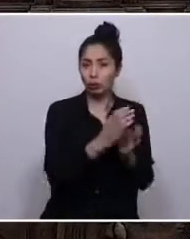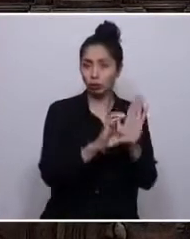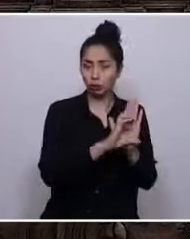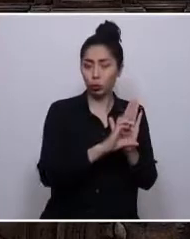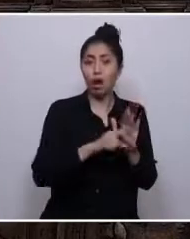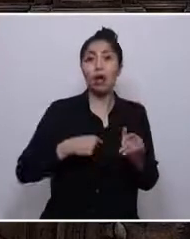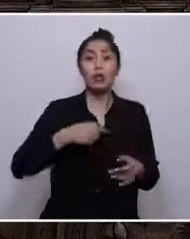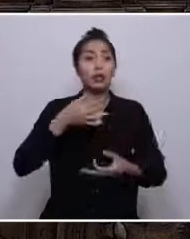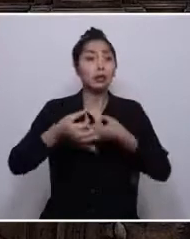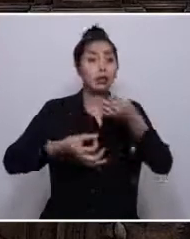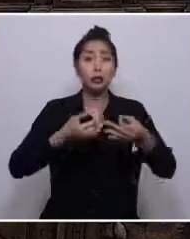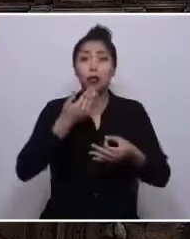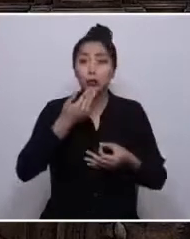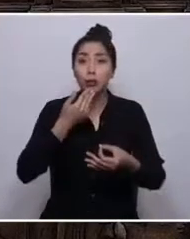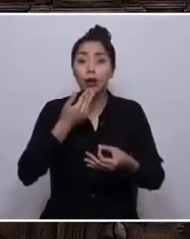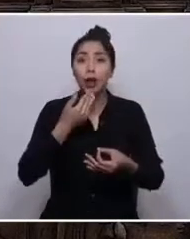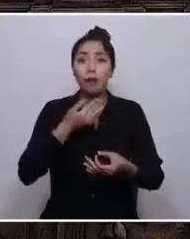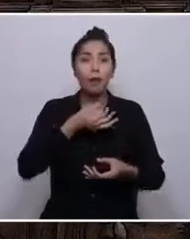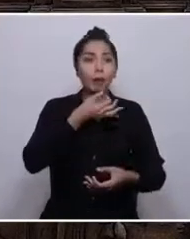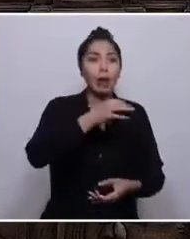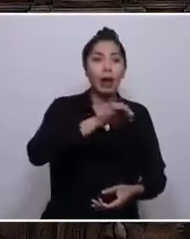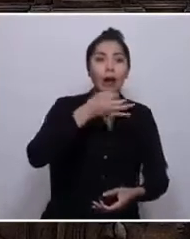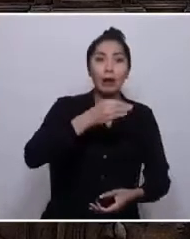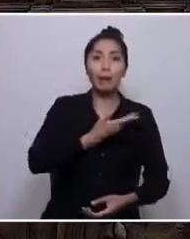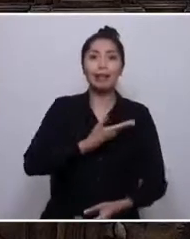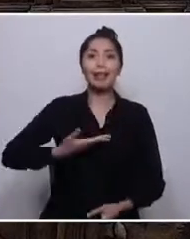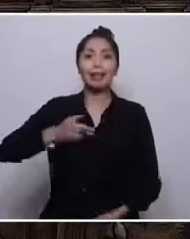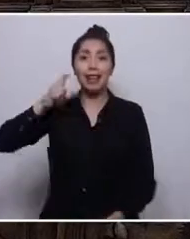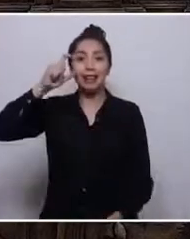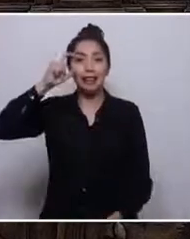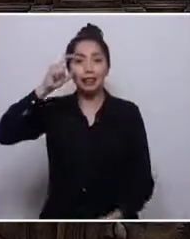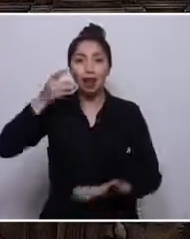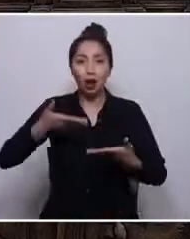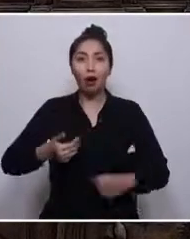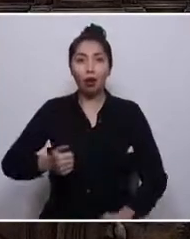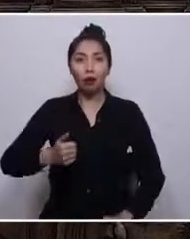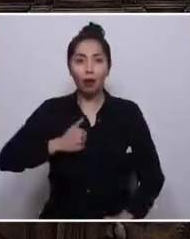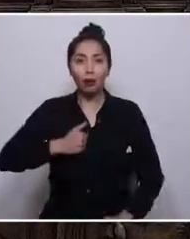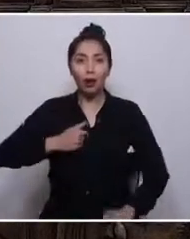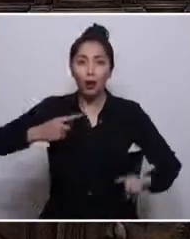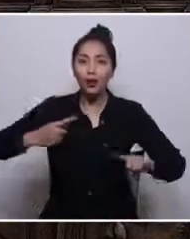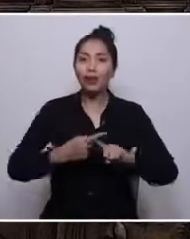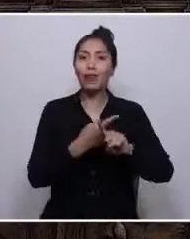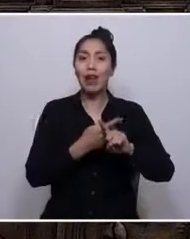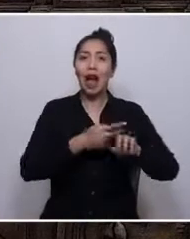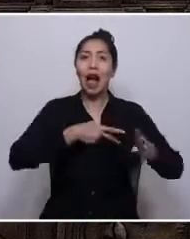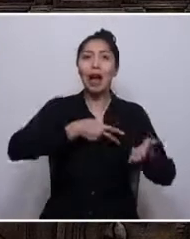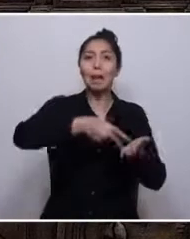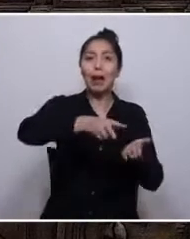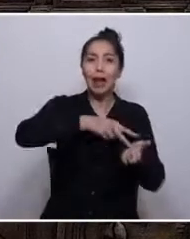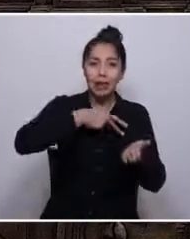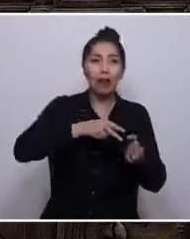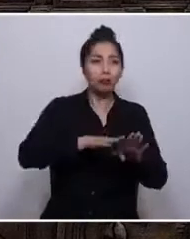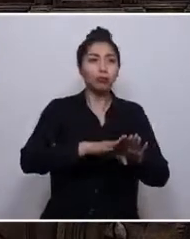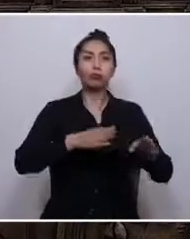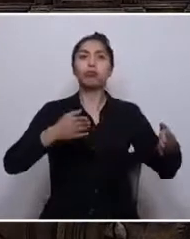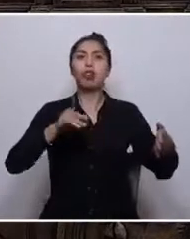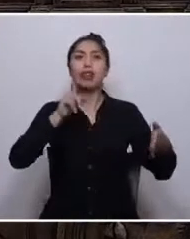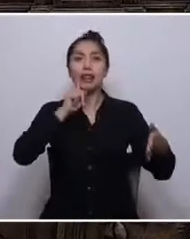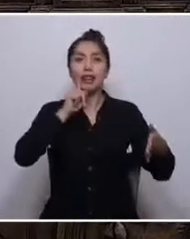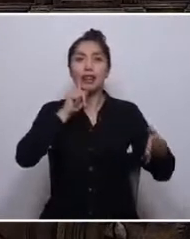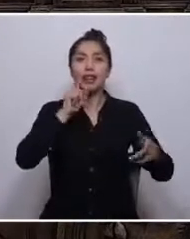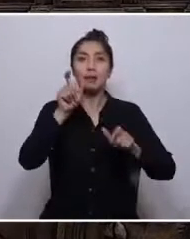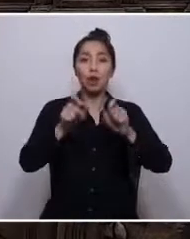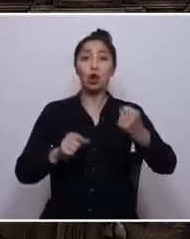las palabras del Presidente Allende se comienzan a cumplir y que de nuevo se abren las grandes alamedas. Para las y los comunistas